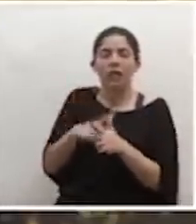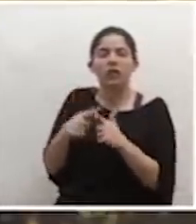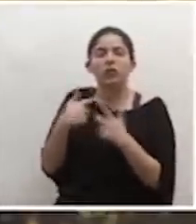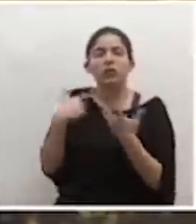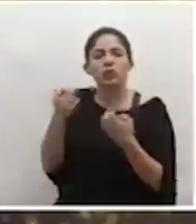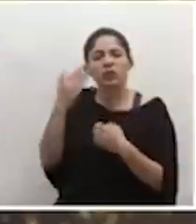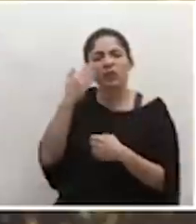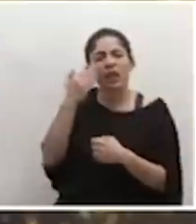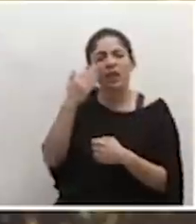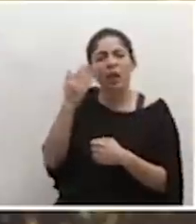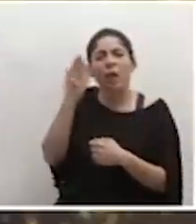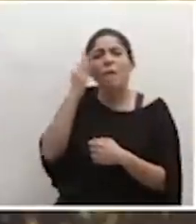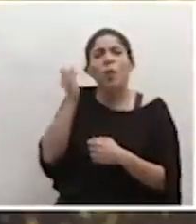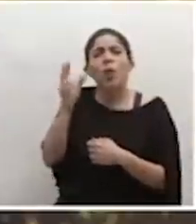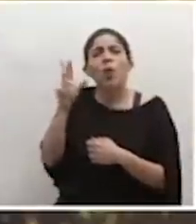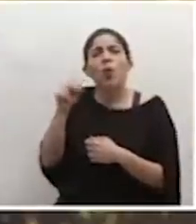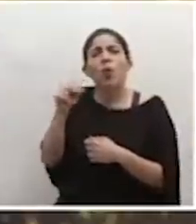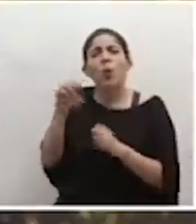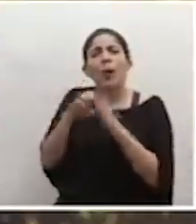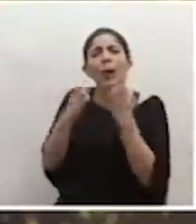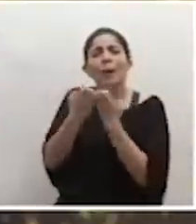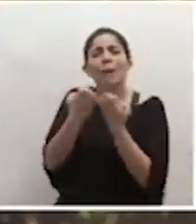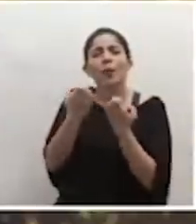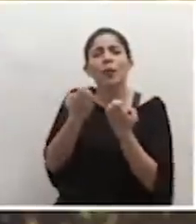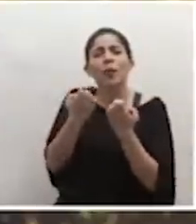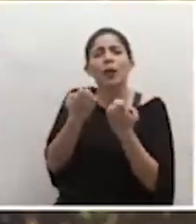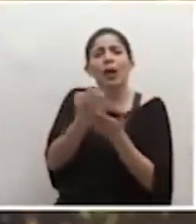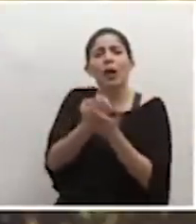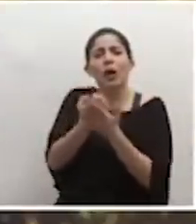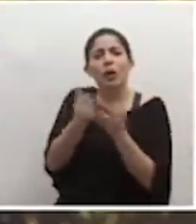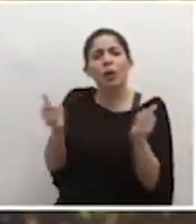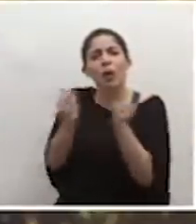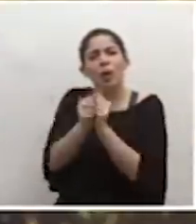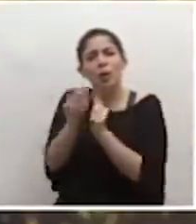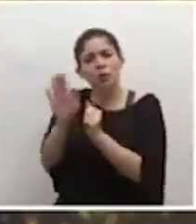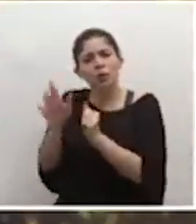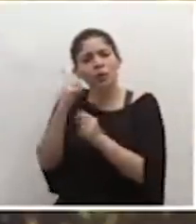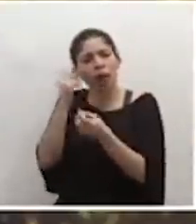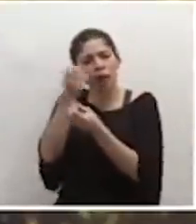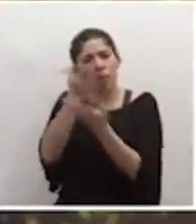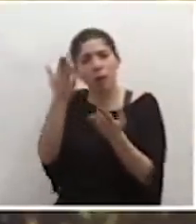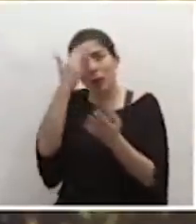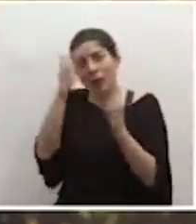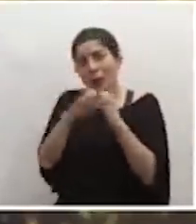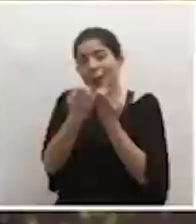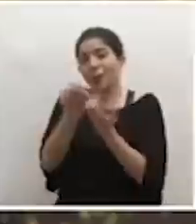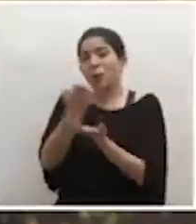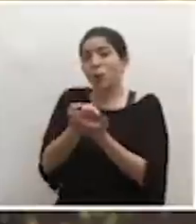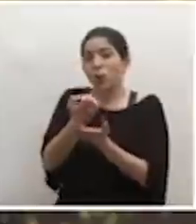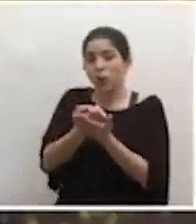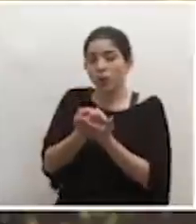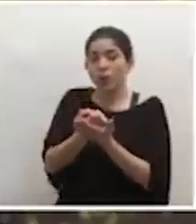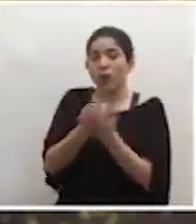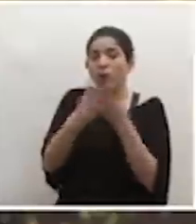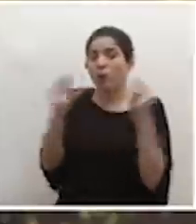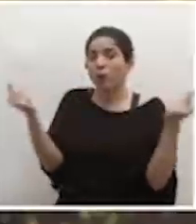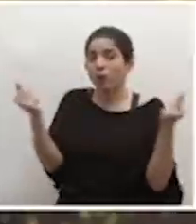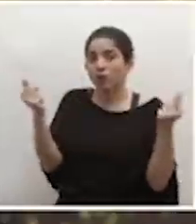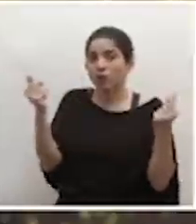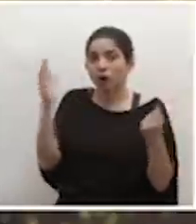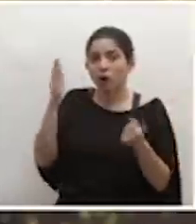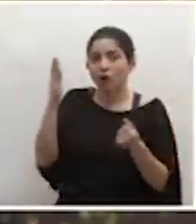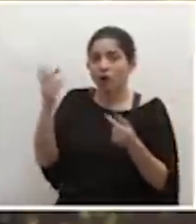¿por qué no lo acompañó el equipo económico para dar estos anuncios? Que dicho sea paso, el equipo económico se esfumó de estas